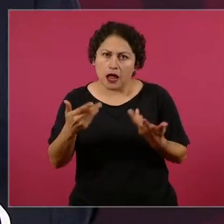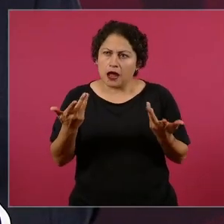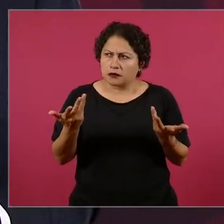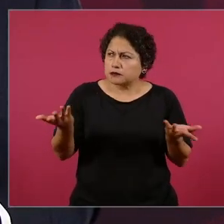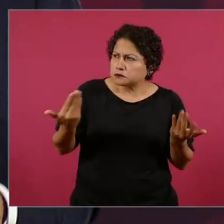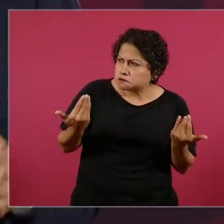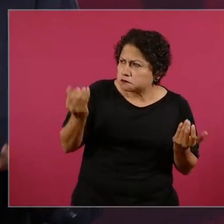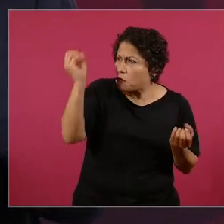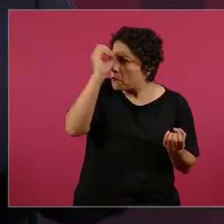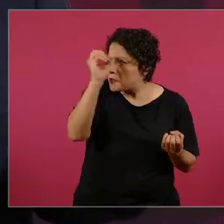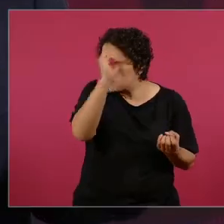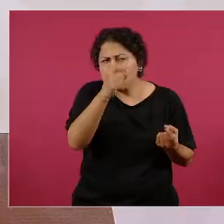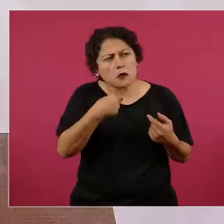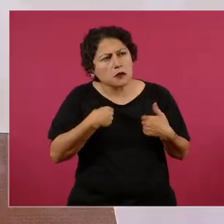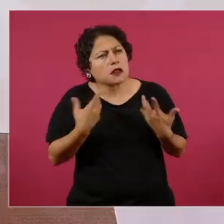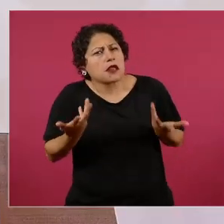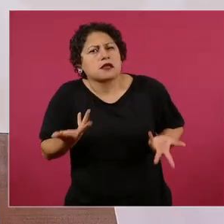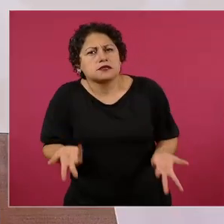¿sí? o sea